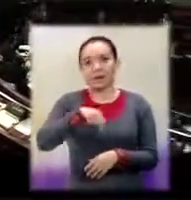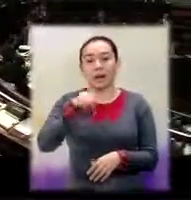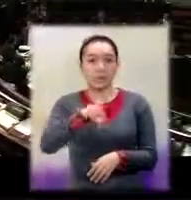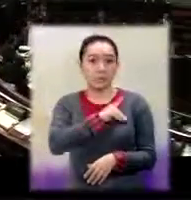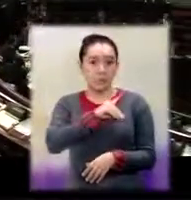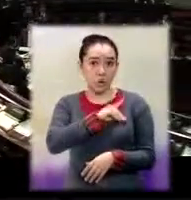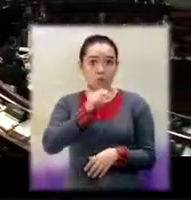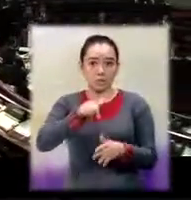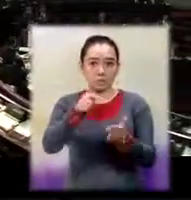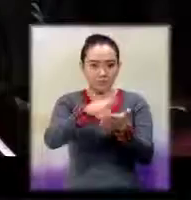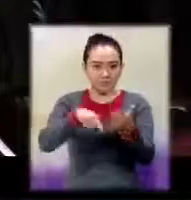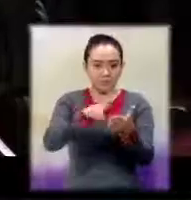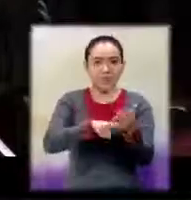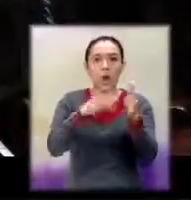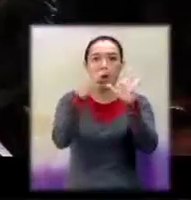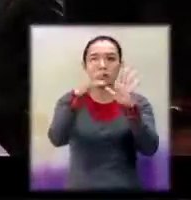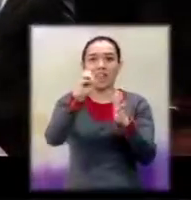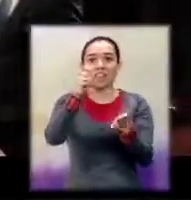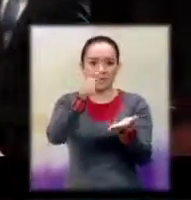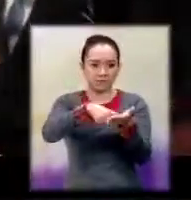semana juntaron 80 votos.